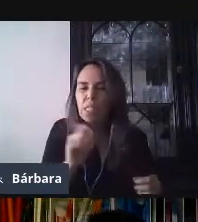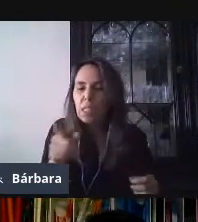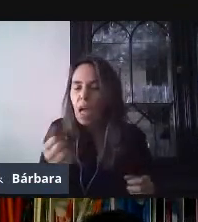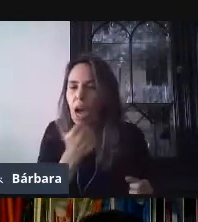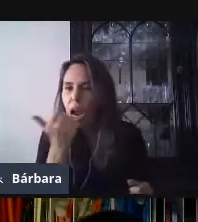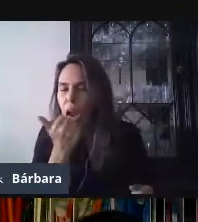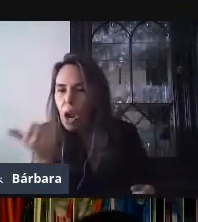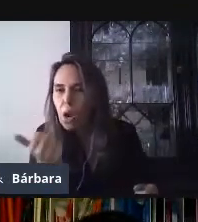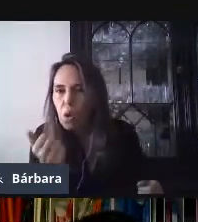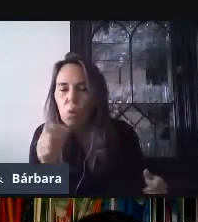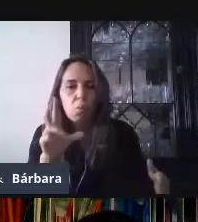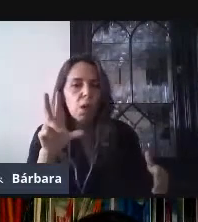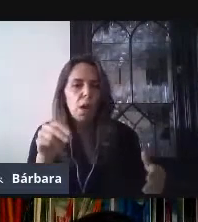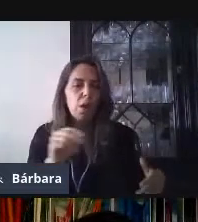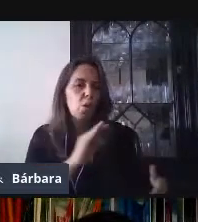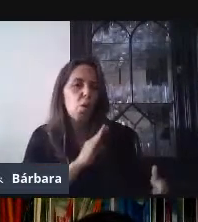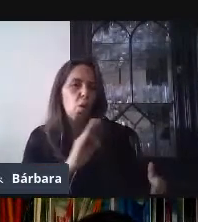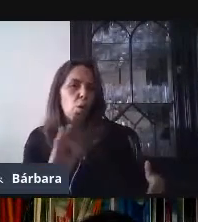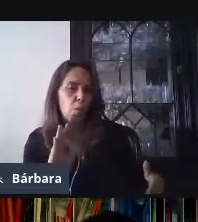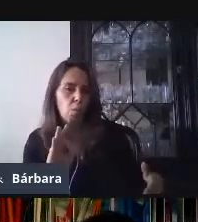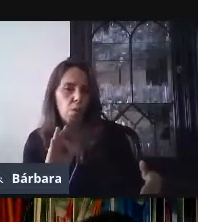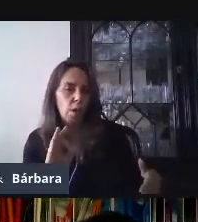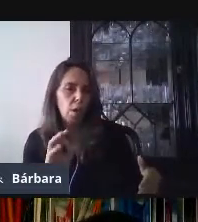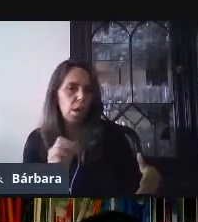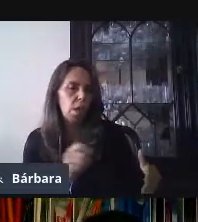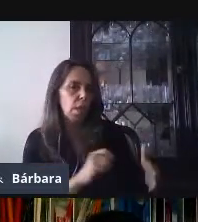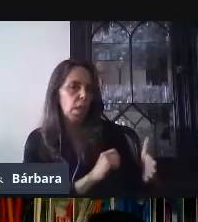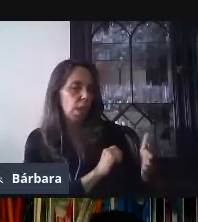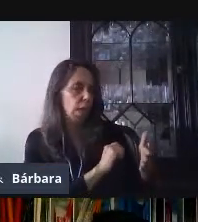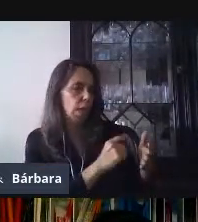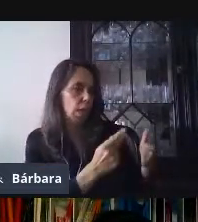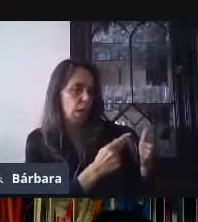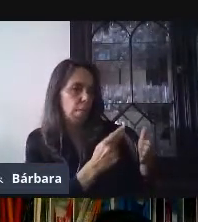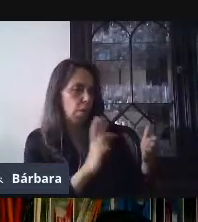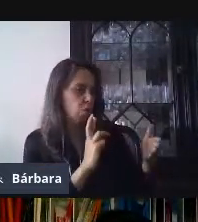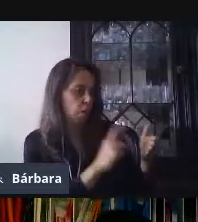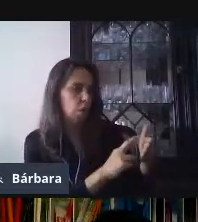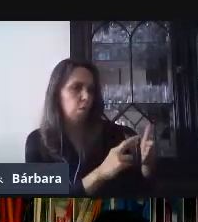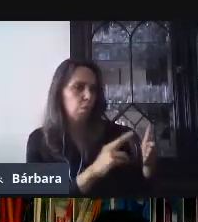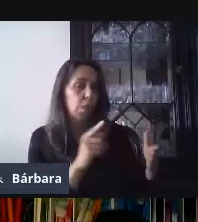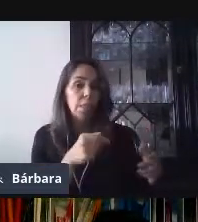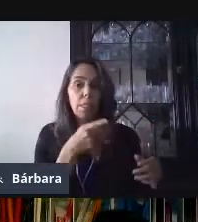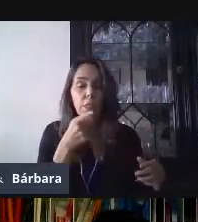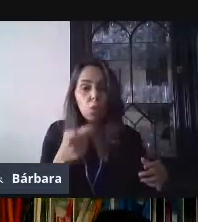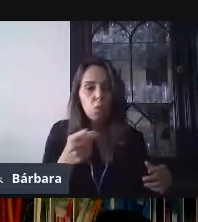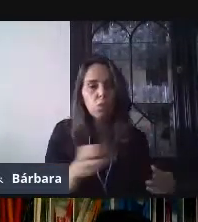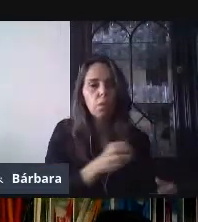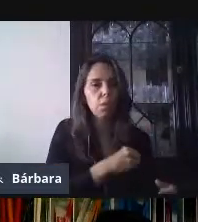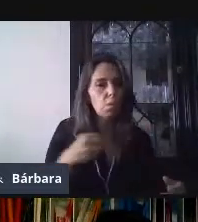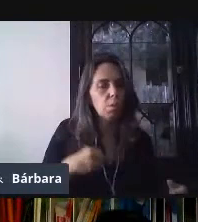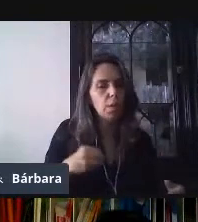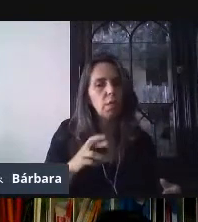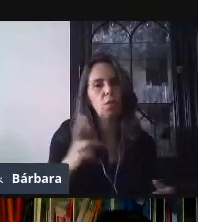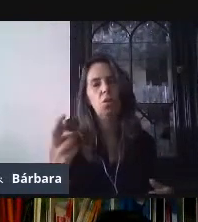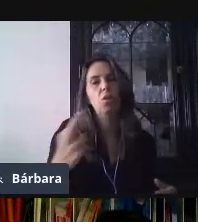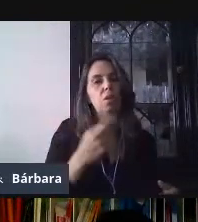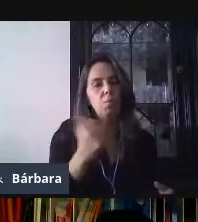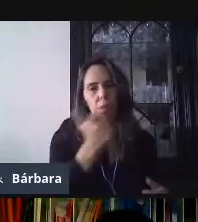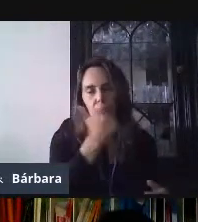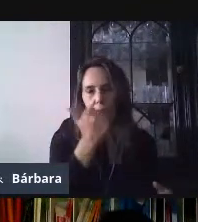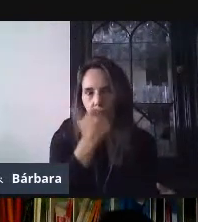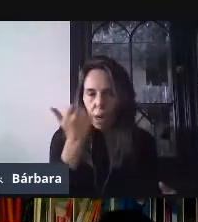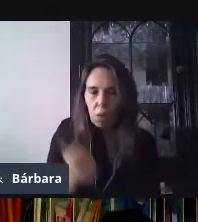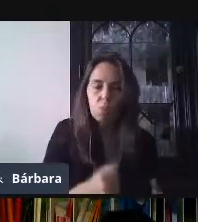importante es aplicarlo como obligatorio. Bien. Entonces, para esto, ¿qué es lo que va a pasar? Que al momento que yo comparte el